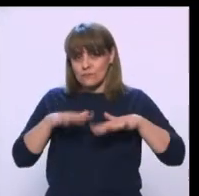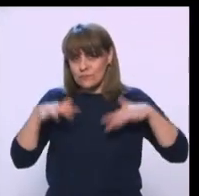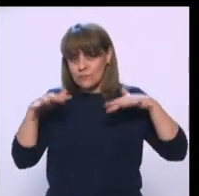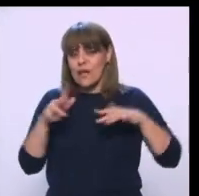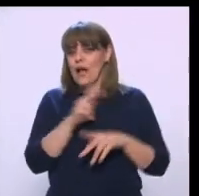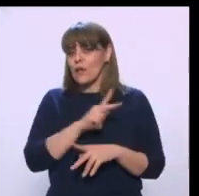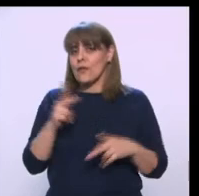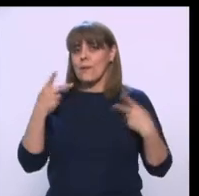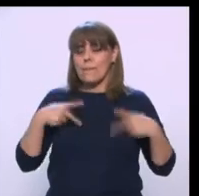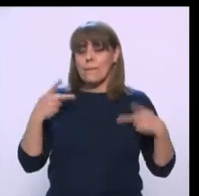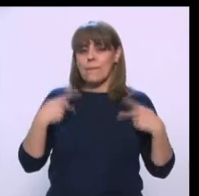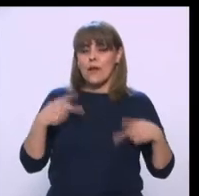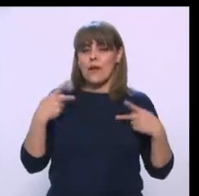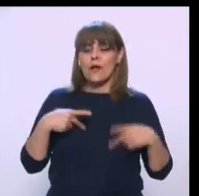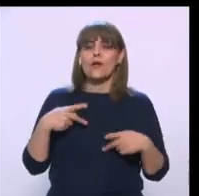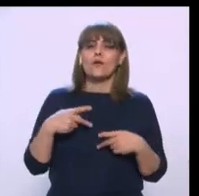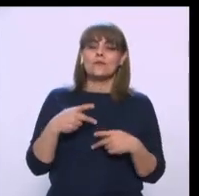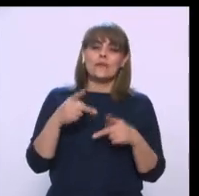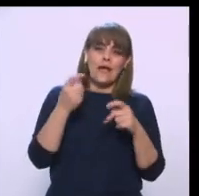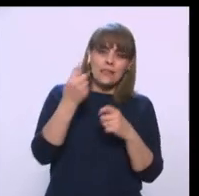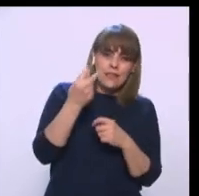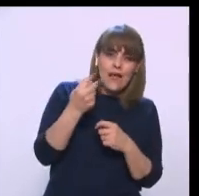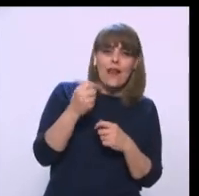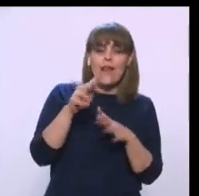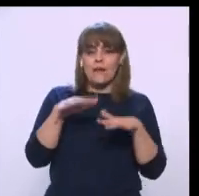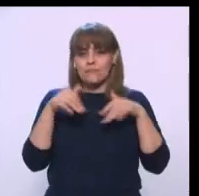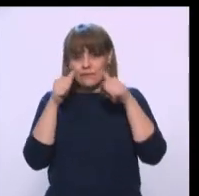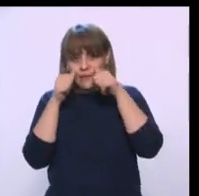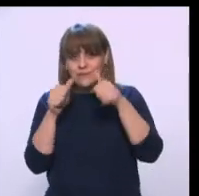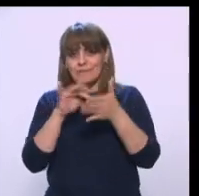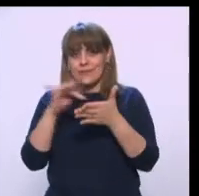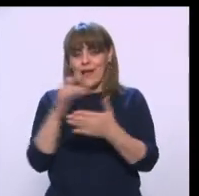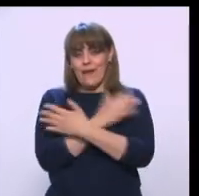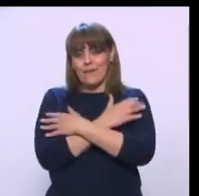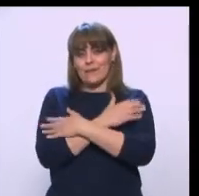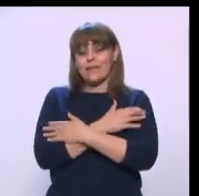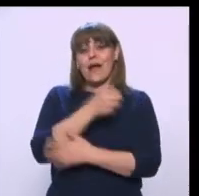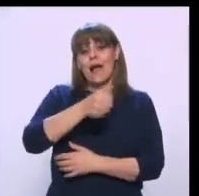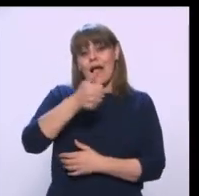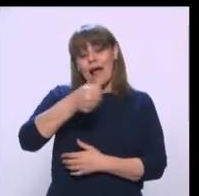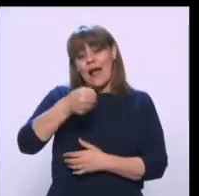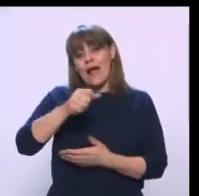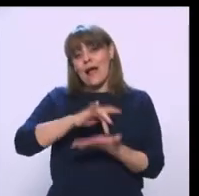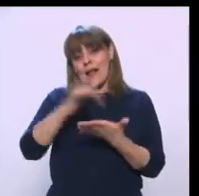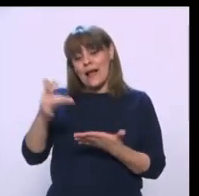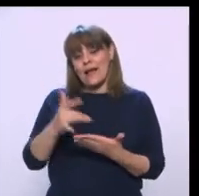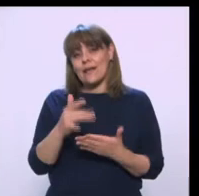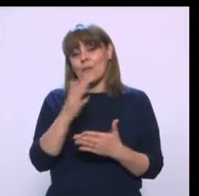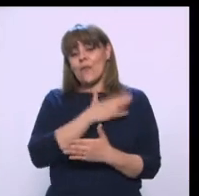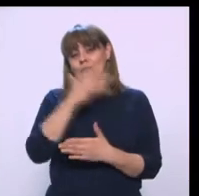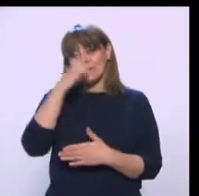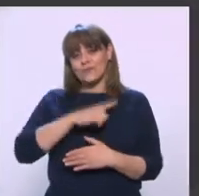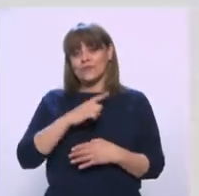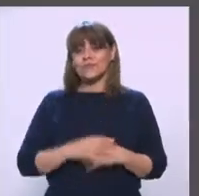radioescuchas, televidentes, a todos un abrazo. Muchísimas gracias, Carlos, y que pases muy buenas noches.